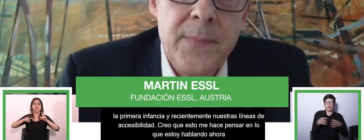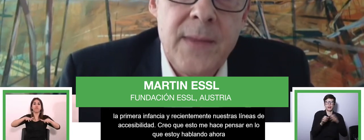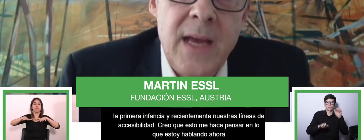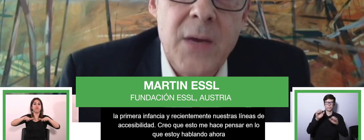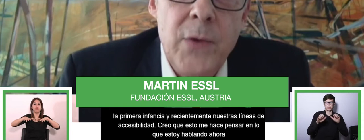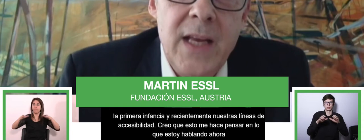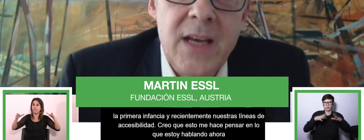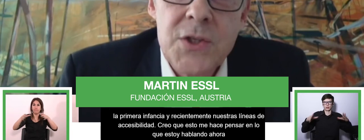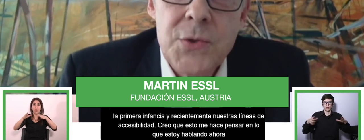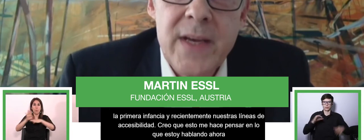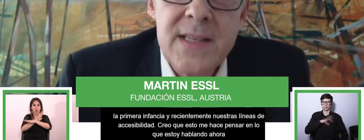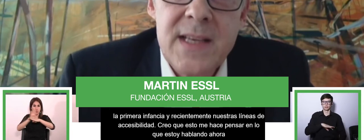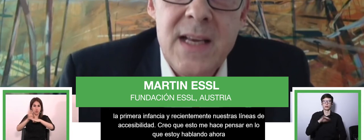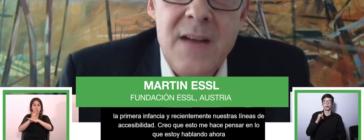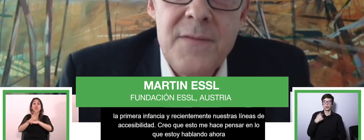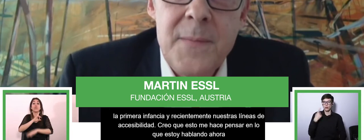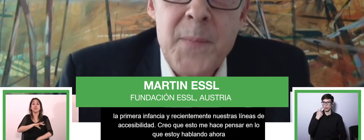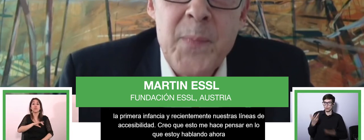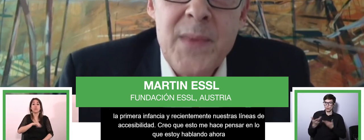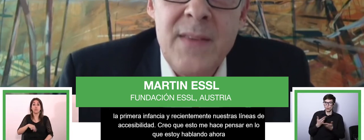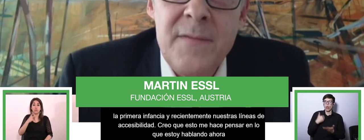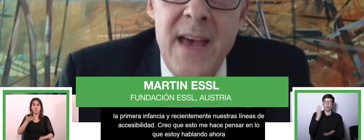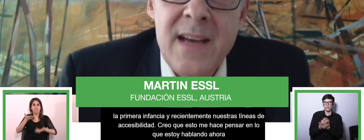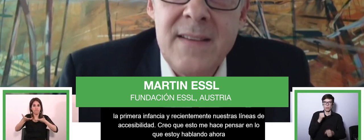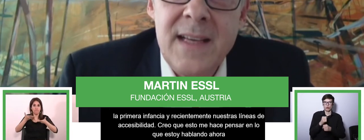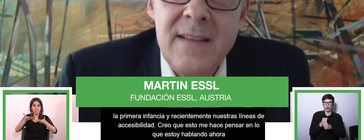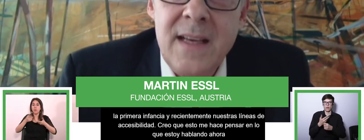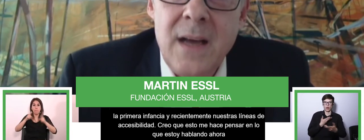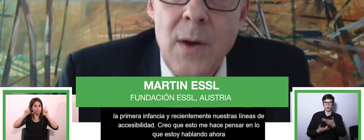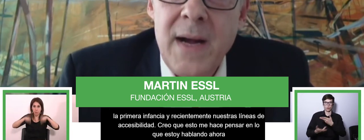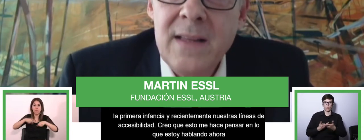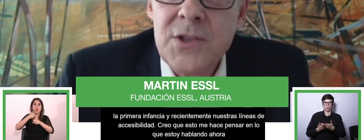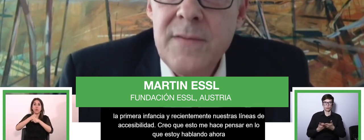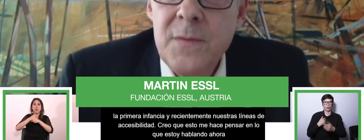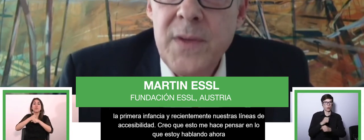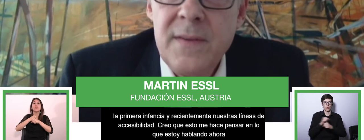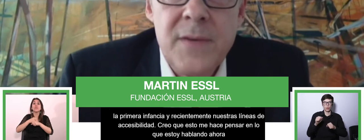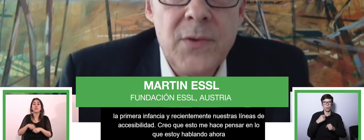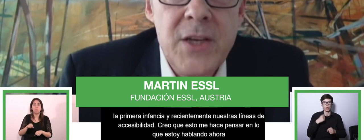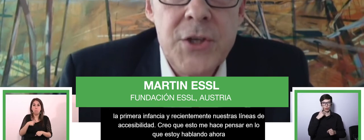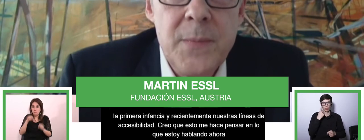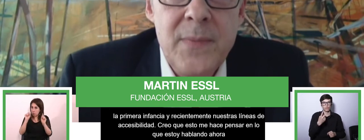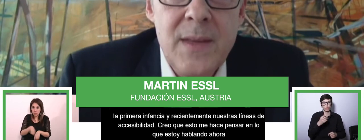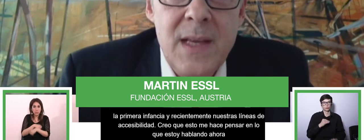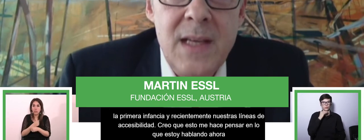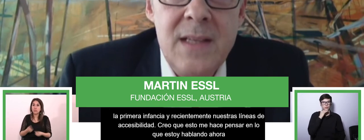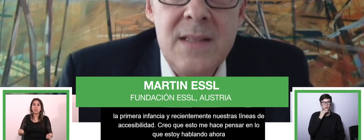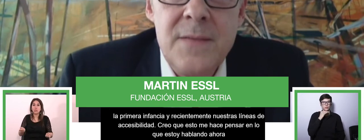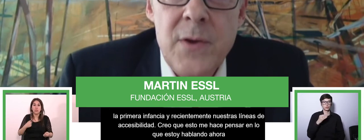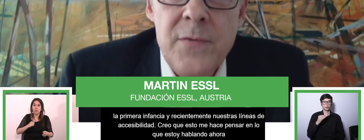deberíamos trabajar en conjunto. Y no puedo enfatizar suficiente el hecho de que nuestra